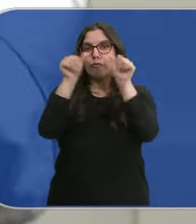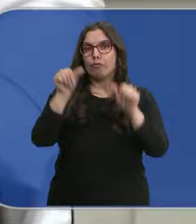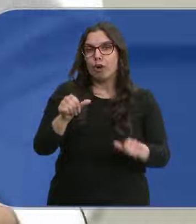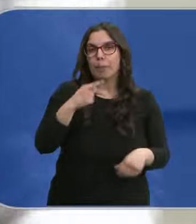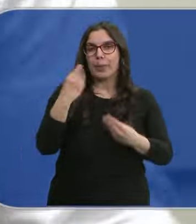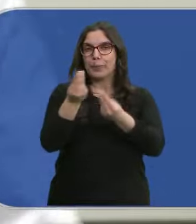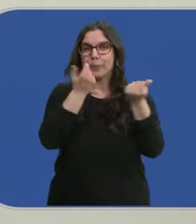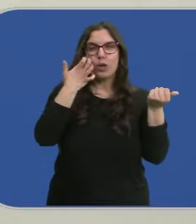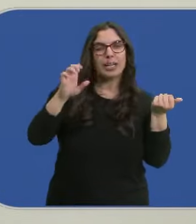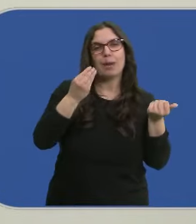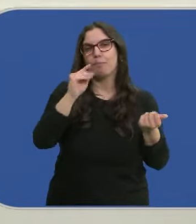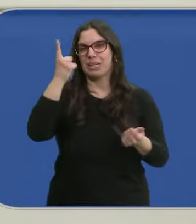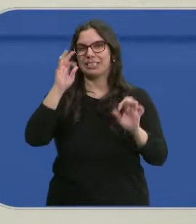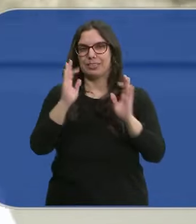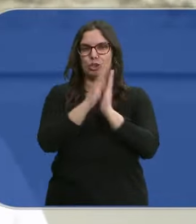sabrosa y original.